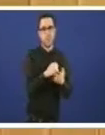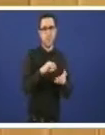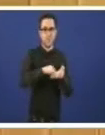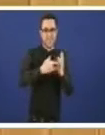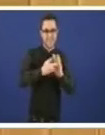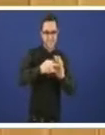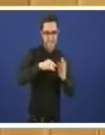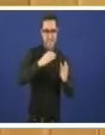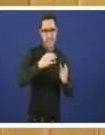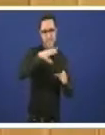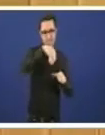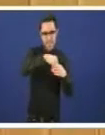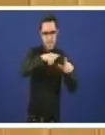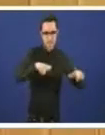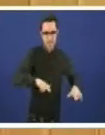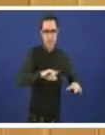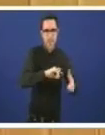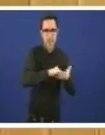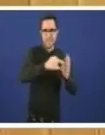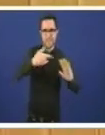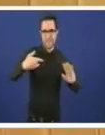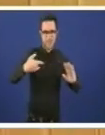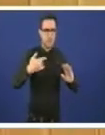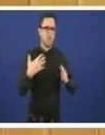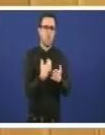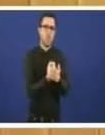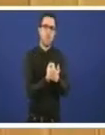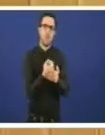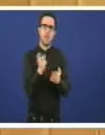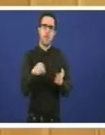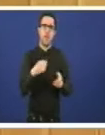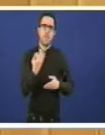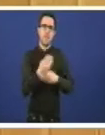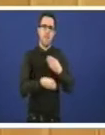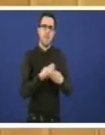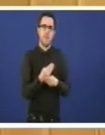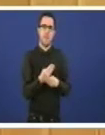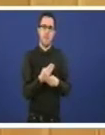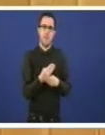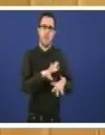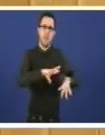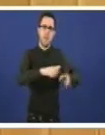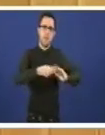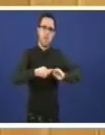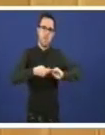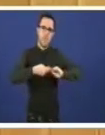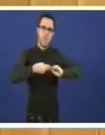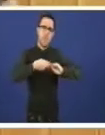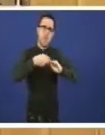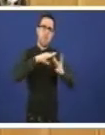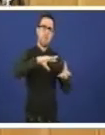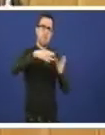complexos ambientales que como así se chaman evidentemente hará que facelo a luz da directiva europea